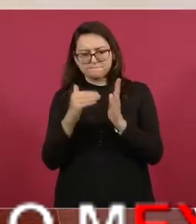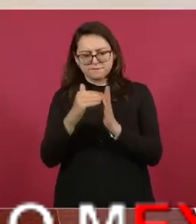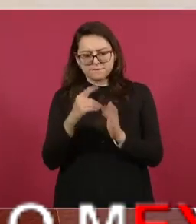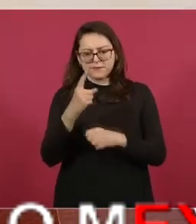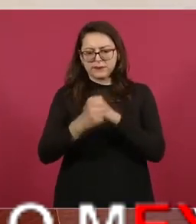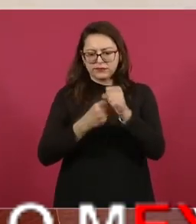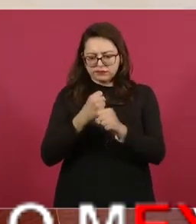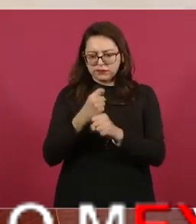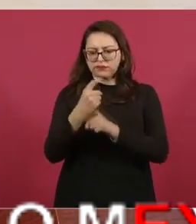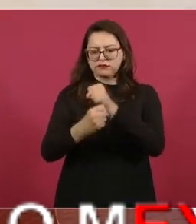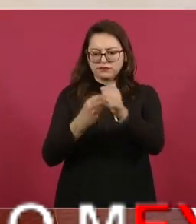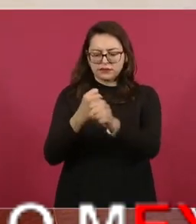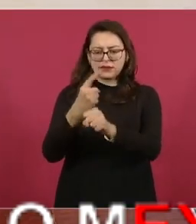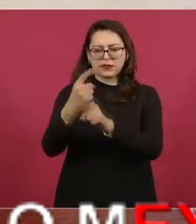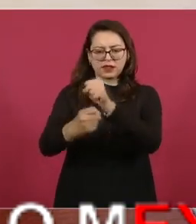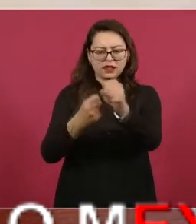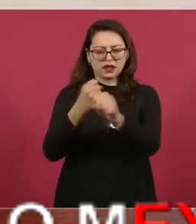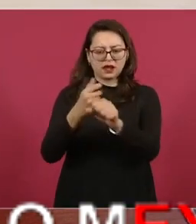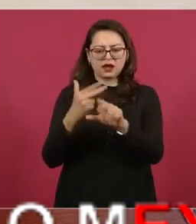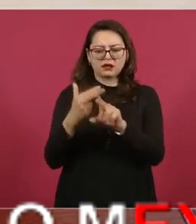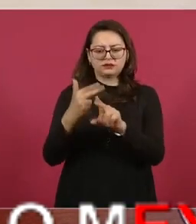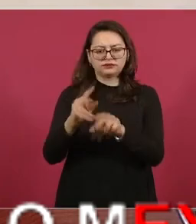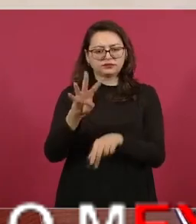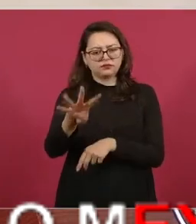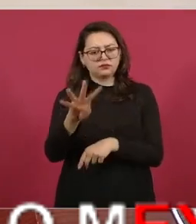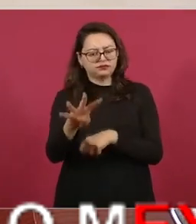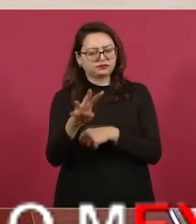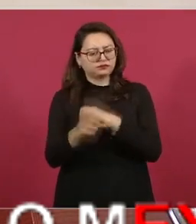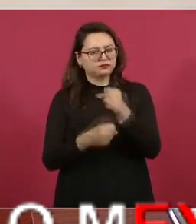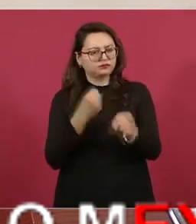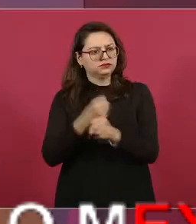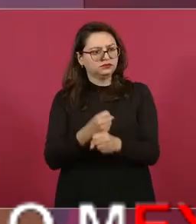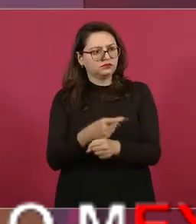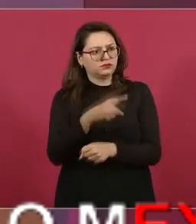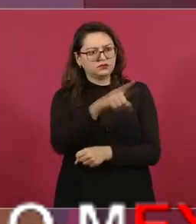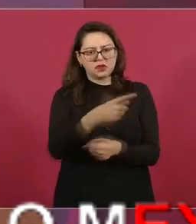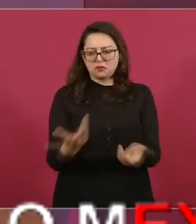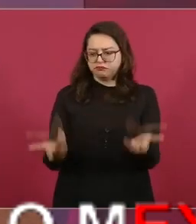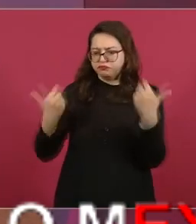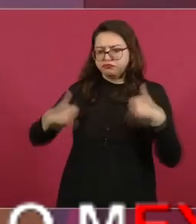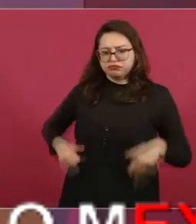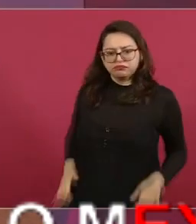600 millones ya es todo utilidad